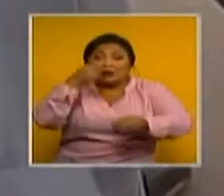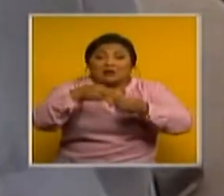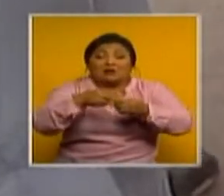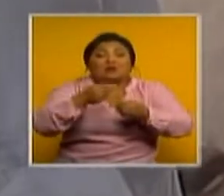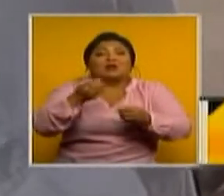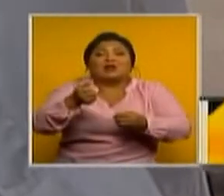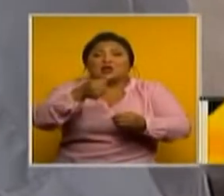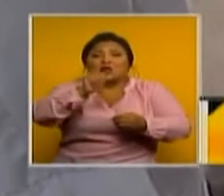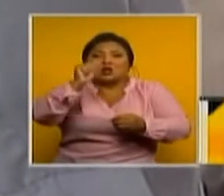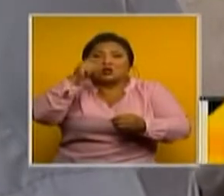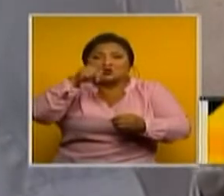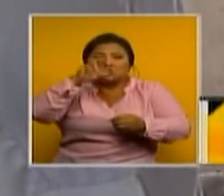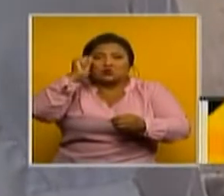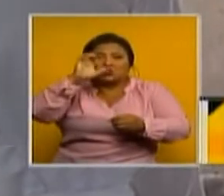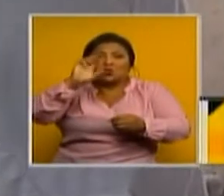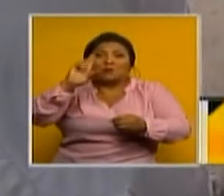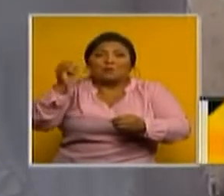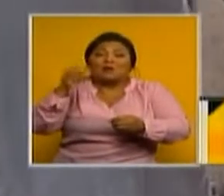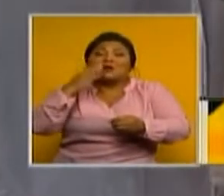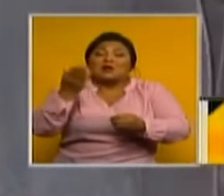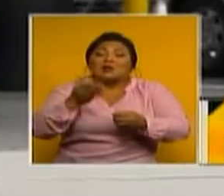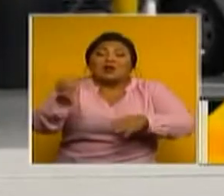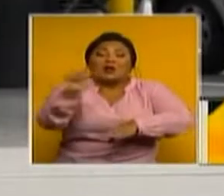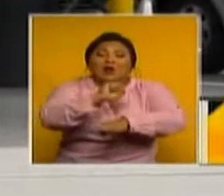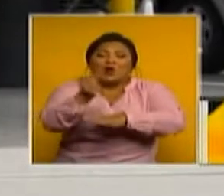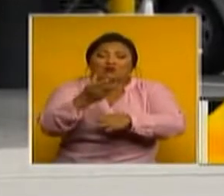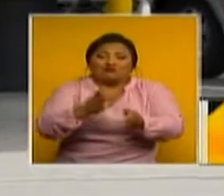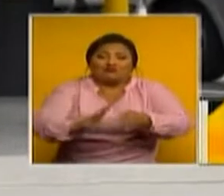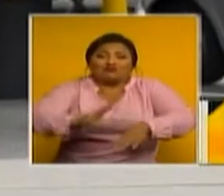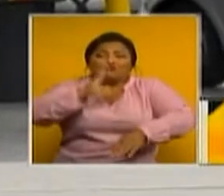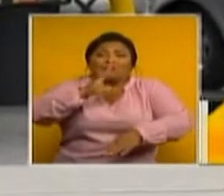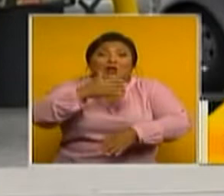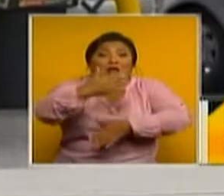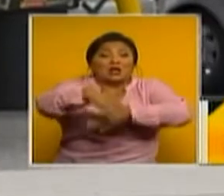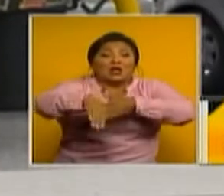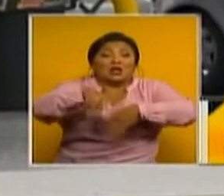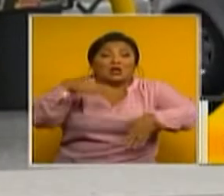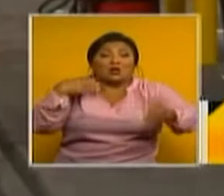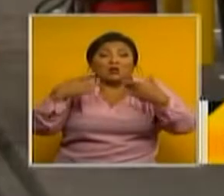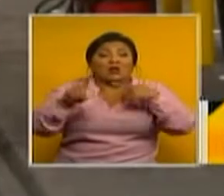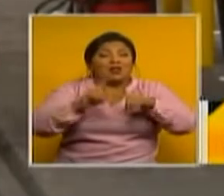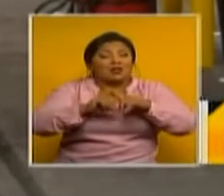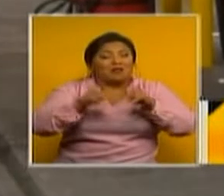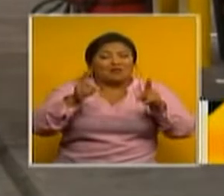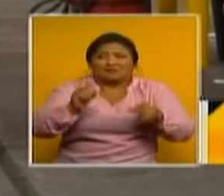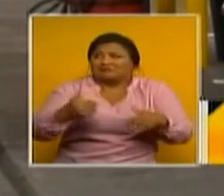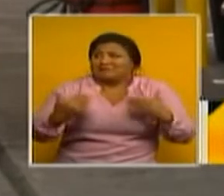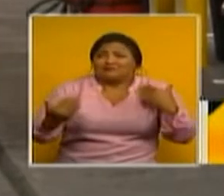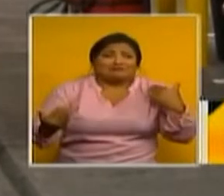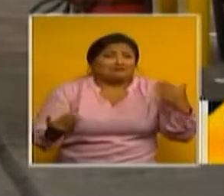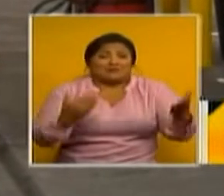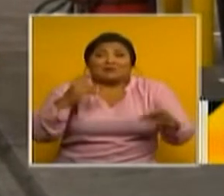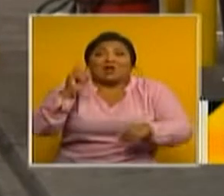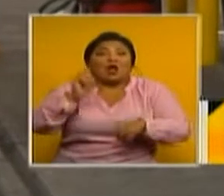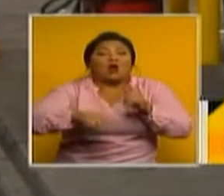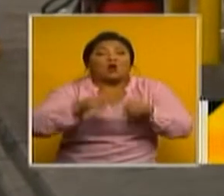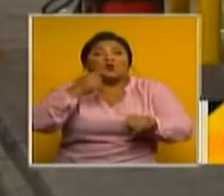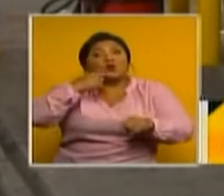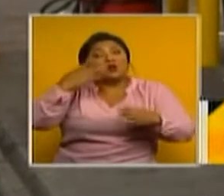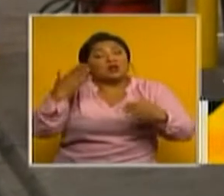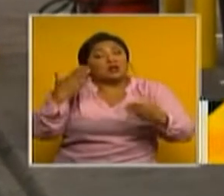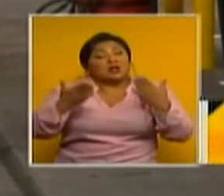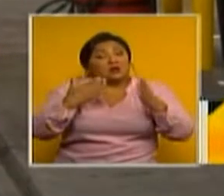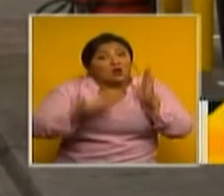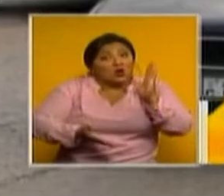que por lo general es usada en autos de alta gama. En las calles de Guayaquil hay diferentes reacciones. Unos consideran que de